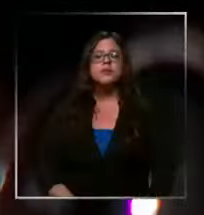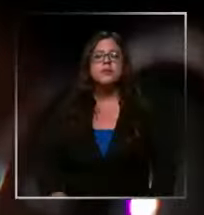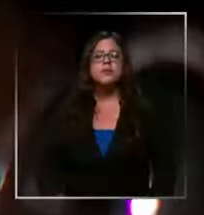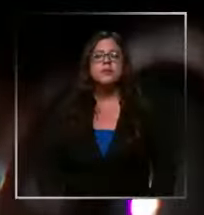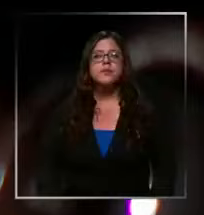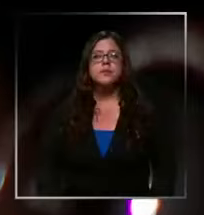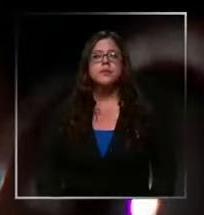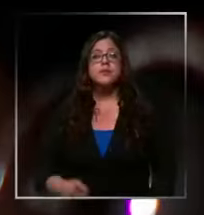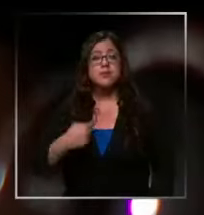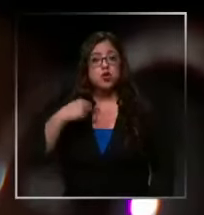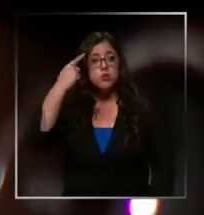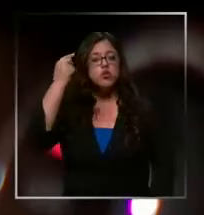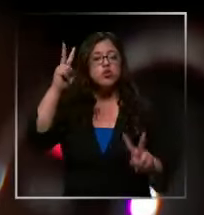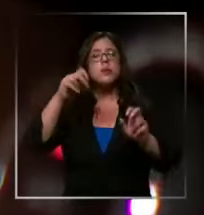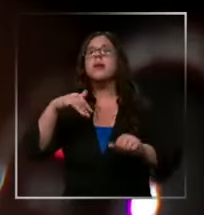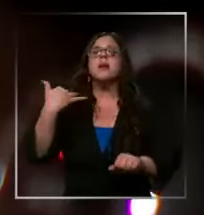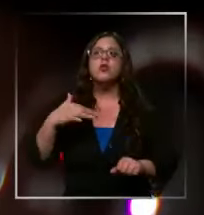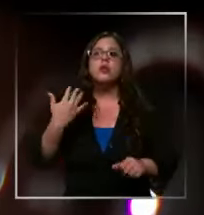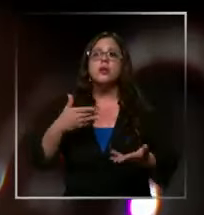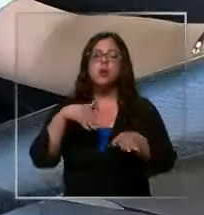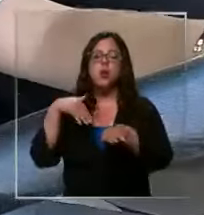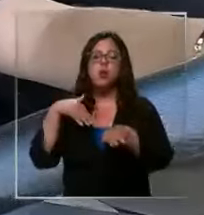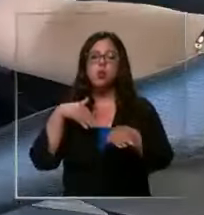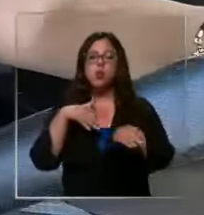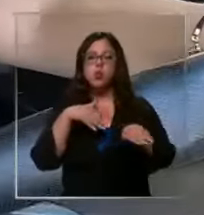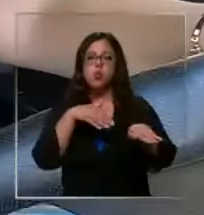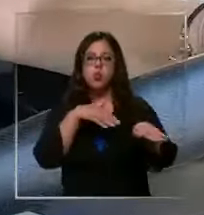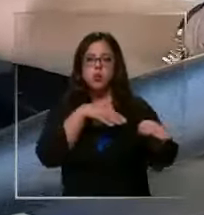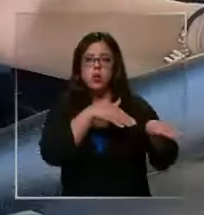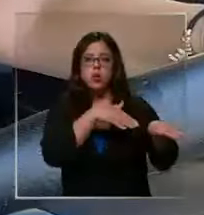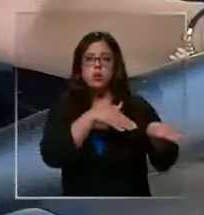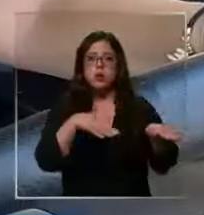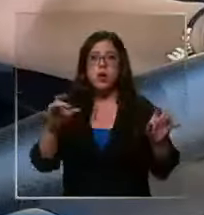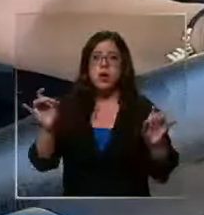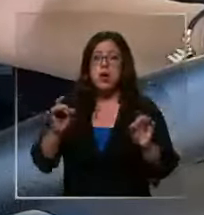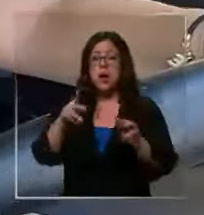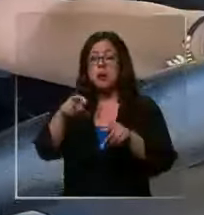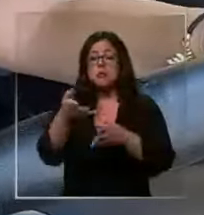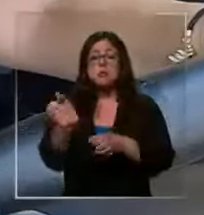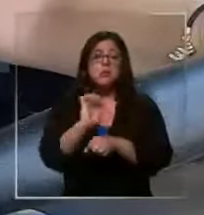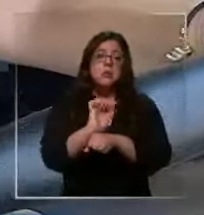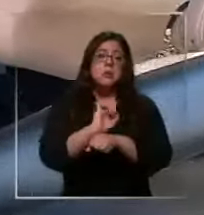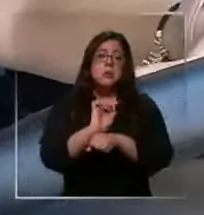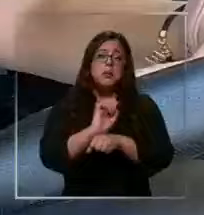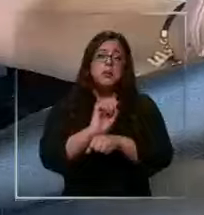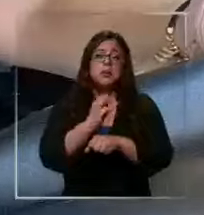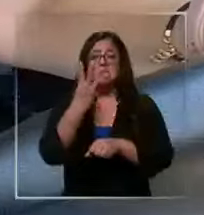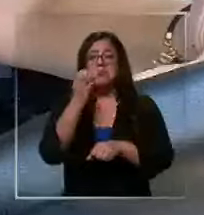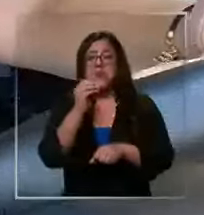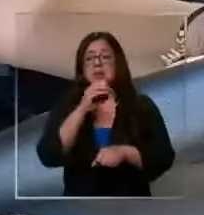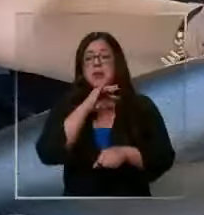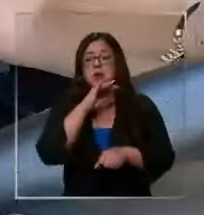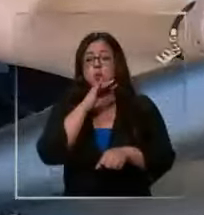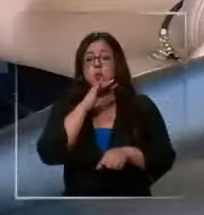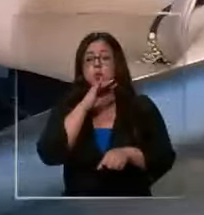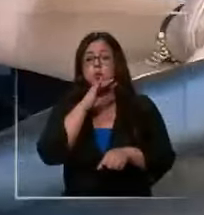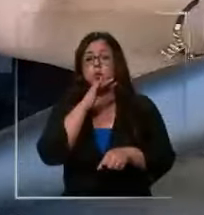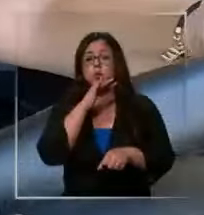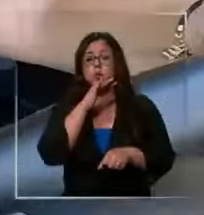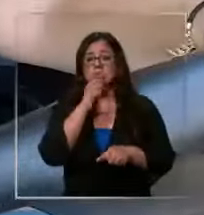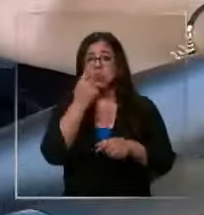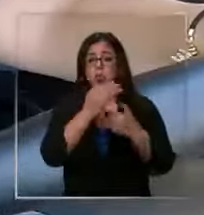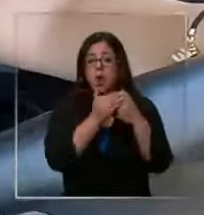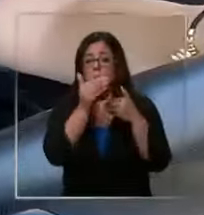Yo creo que un factor importante es la congestión hoy en día. Puedes tener el vehículo alrededor de media hora en un lapso de una